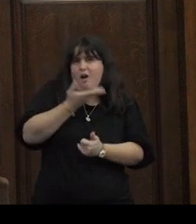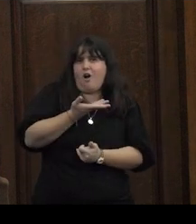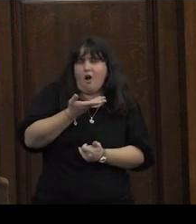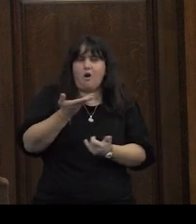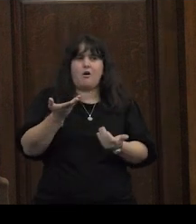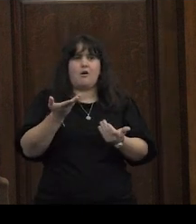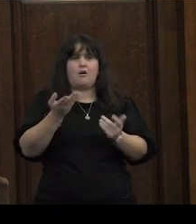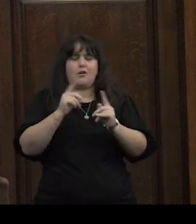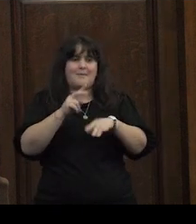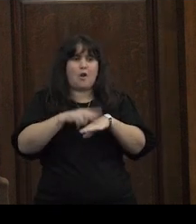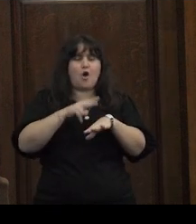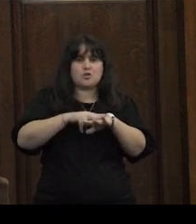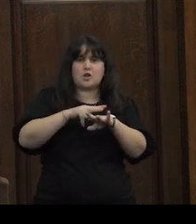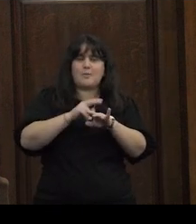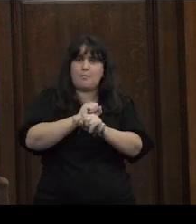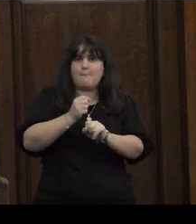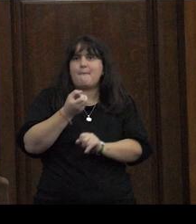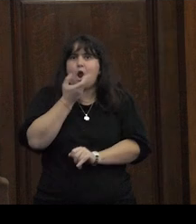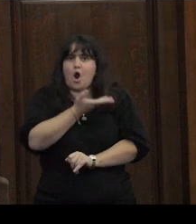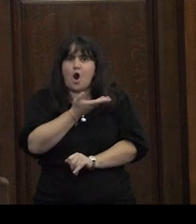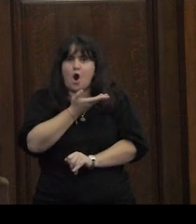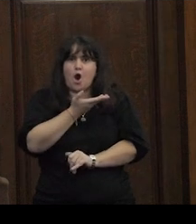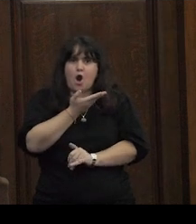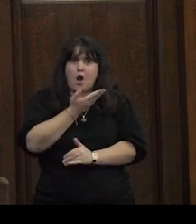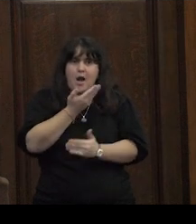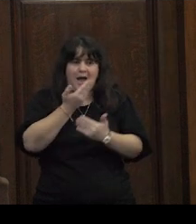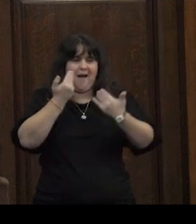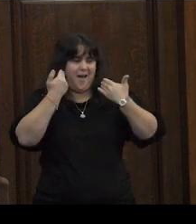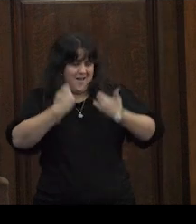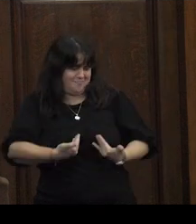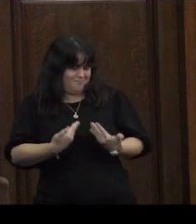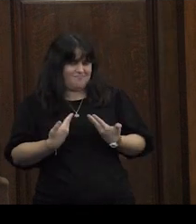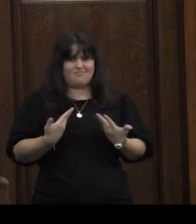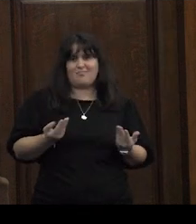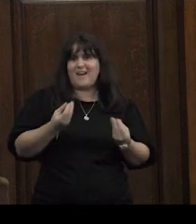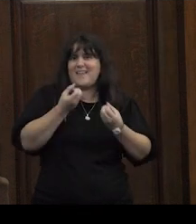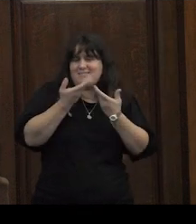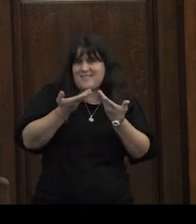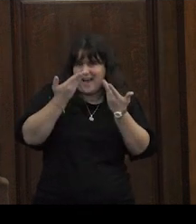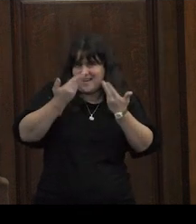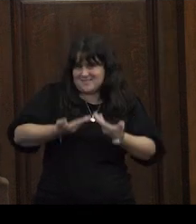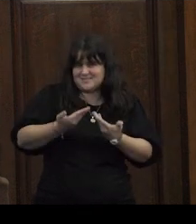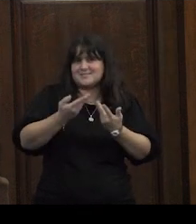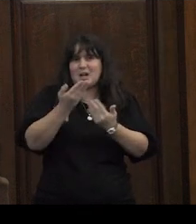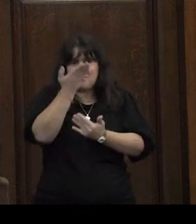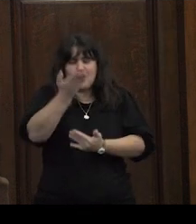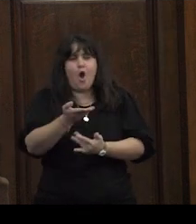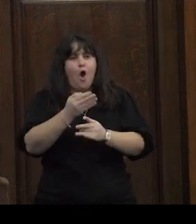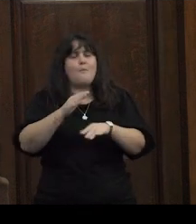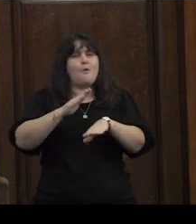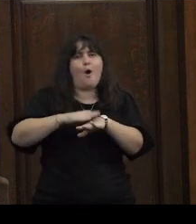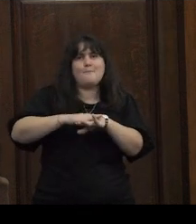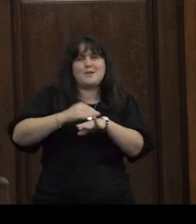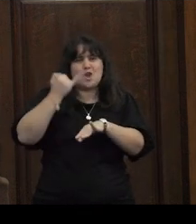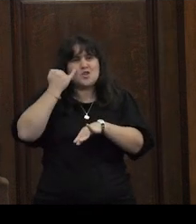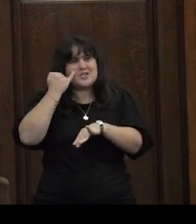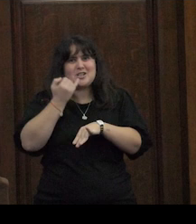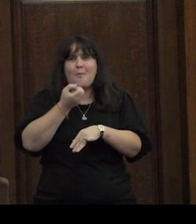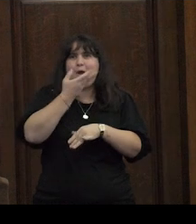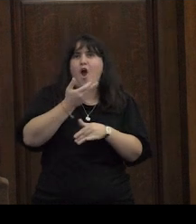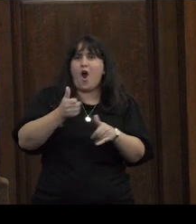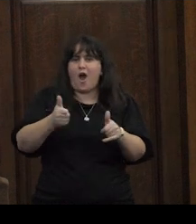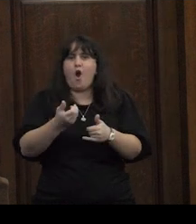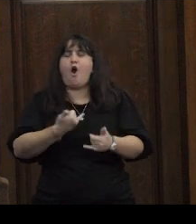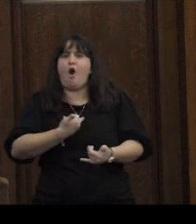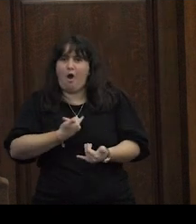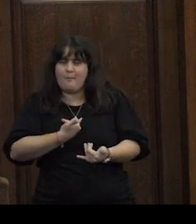consejos para mejorar la presentación personal la performance sexual lo